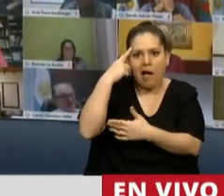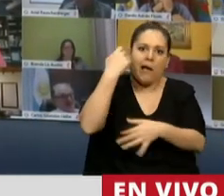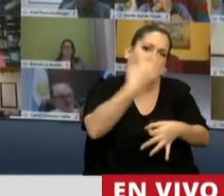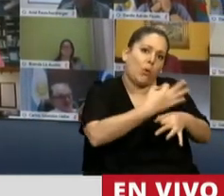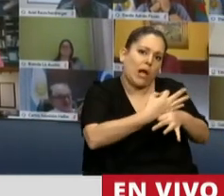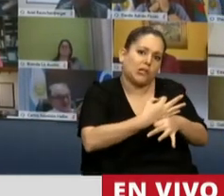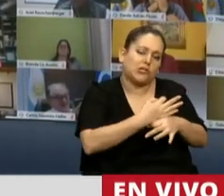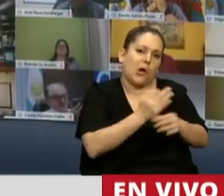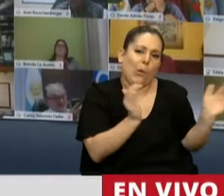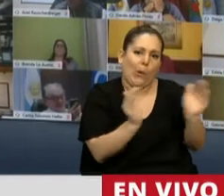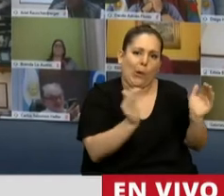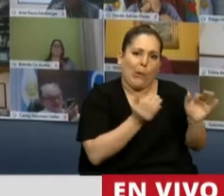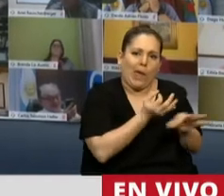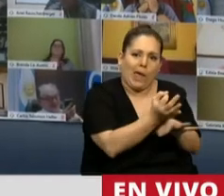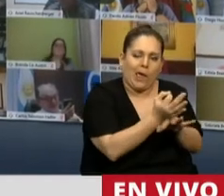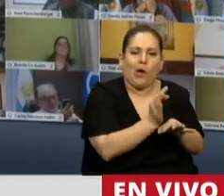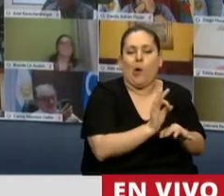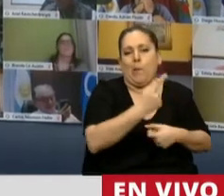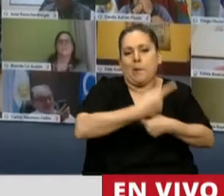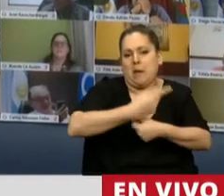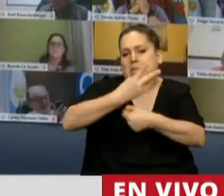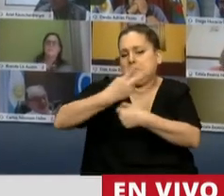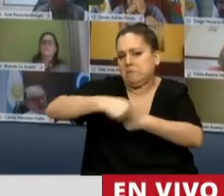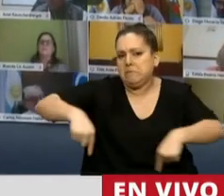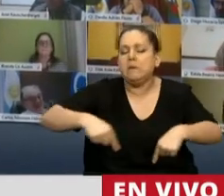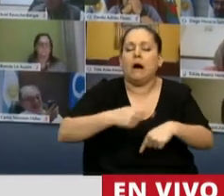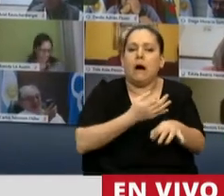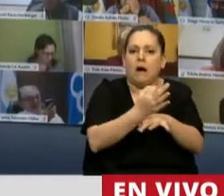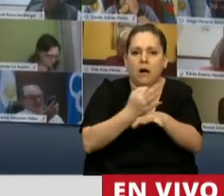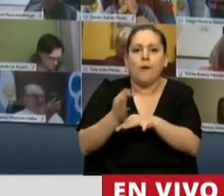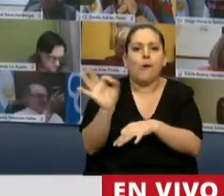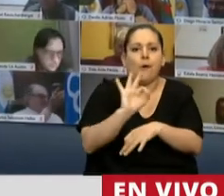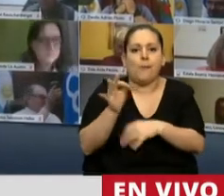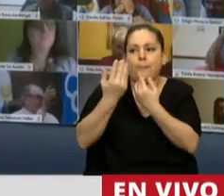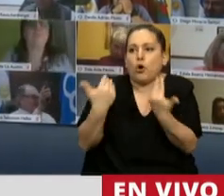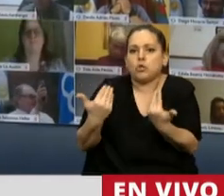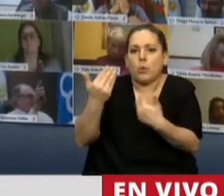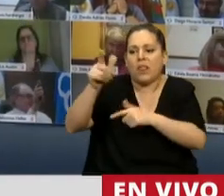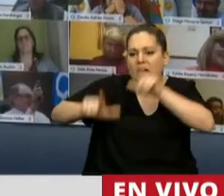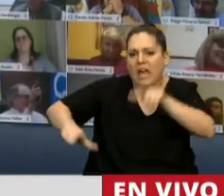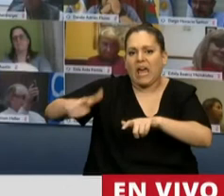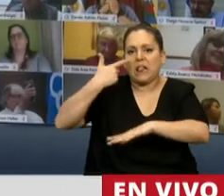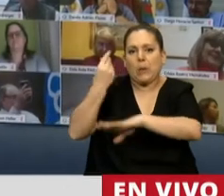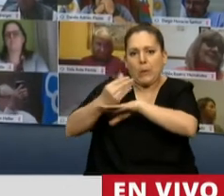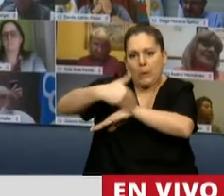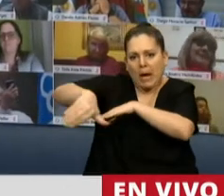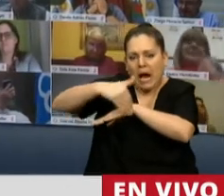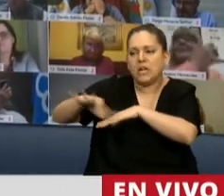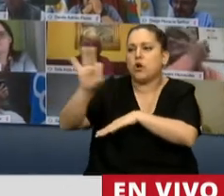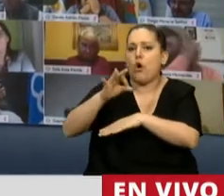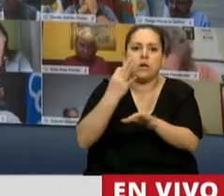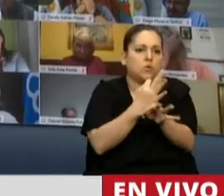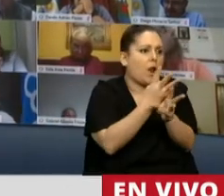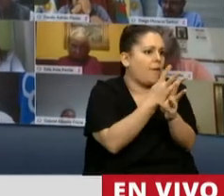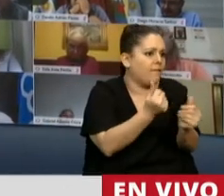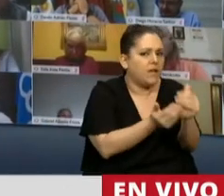infancia, de las infancias, o a la hora de dar alternativas a la calle, a los chicos y chicas a la salida de la escuela.